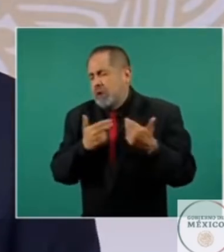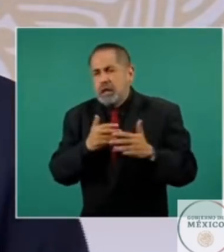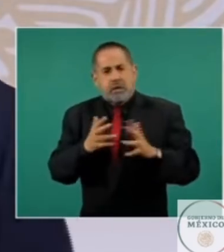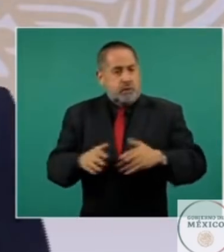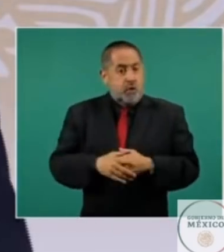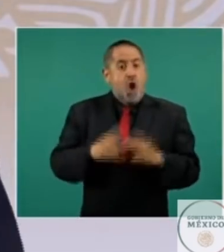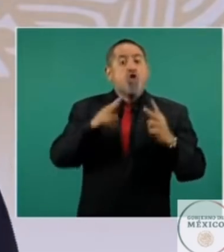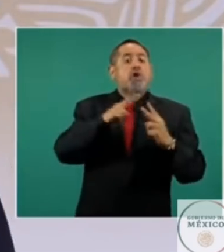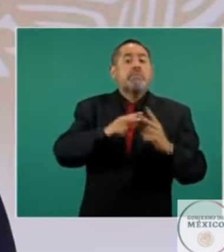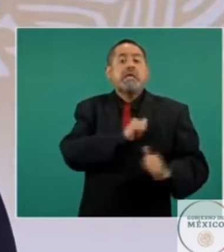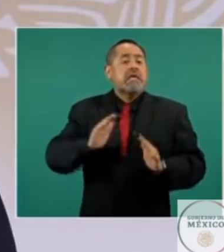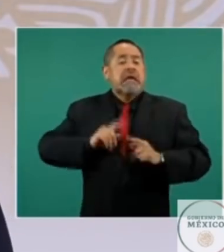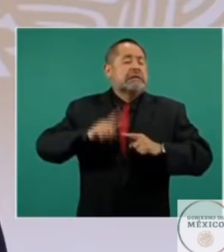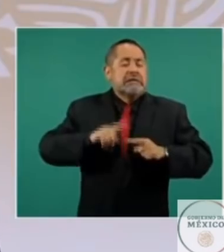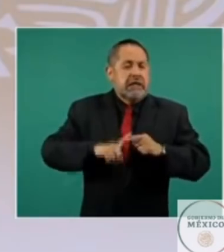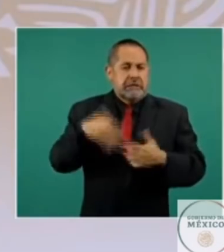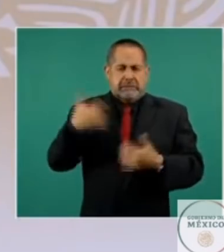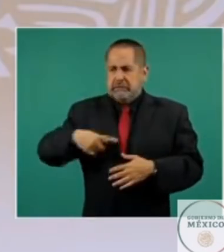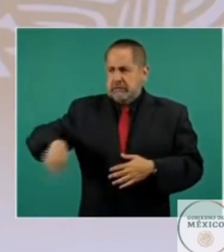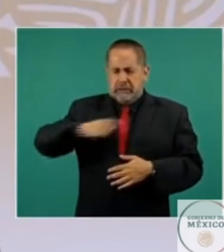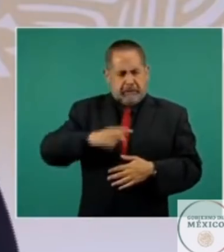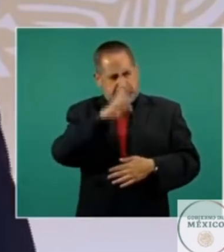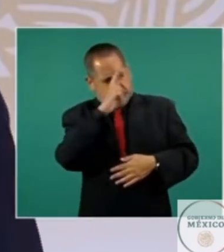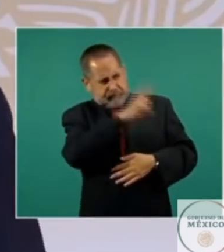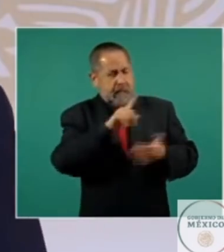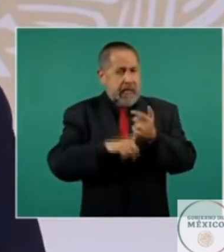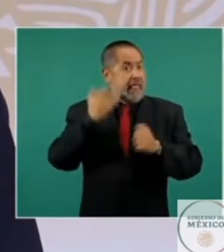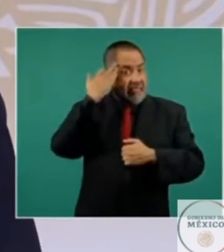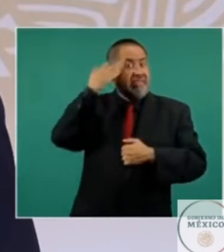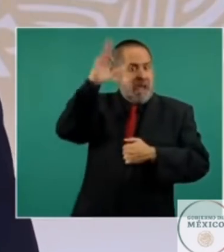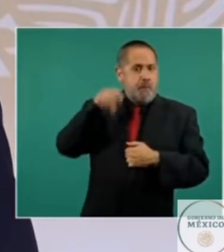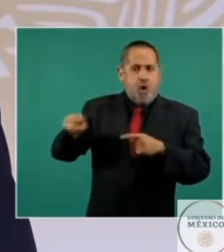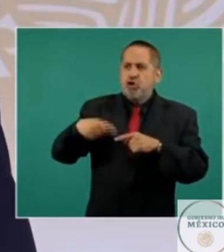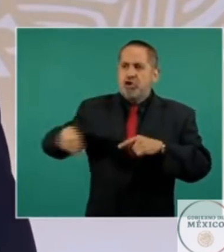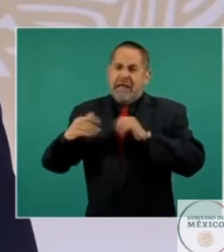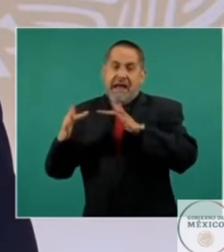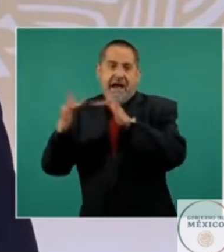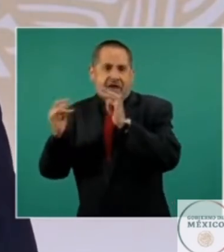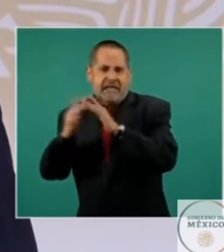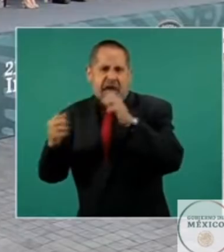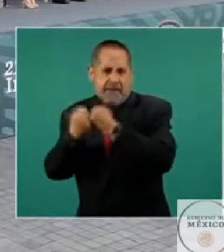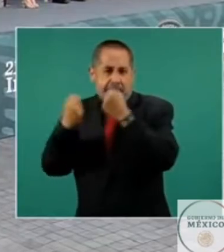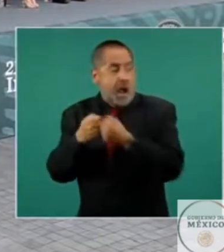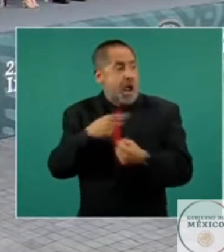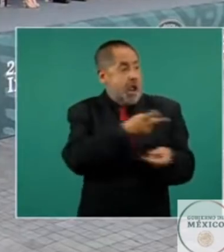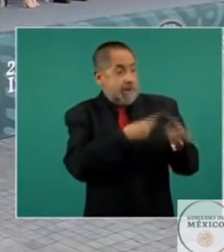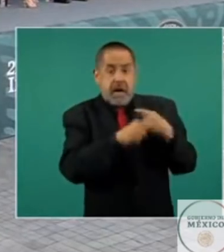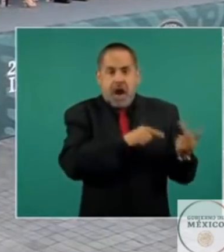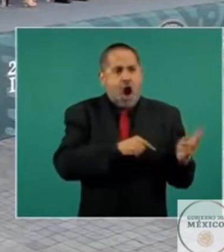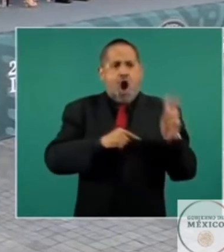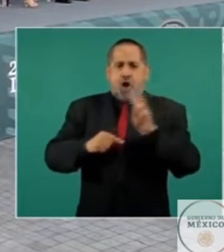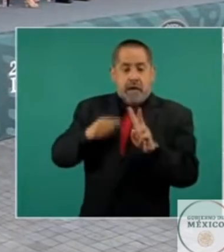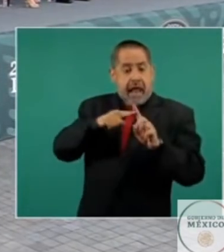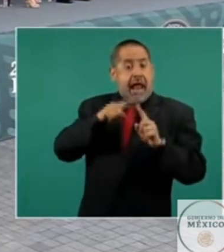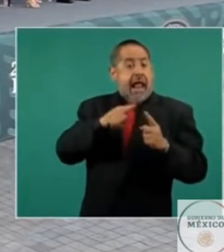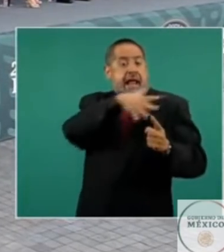militares mexicanos veteranos de la guerra de la reforma y la contienda contra el Imperio Francés llegaron a ostentar los grados de general de